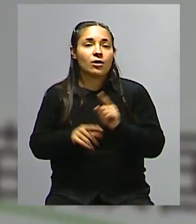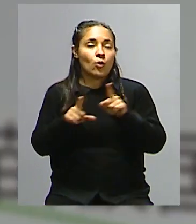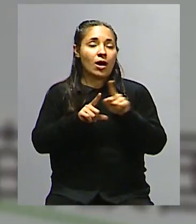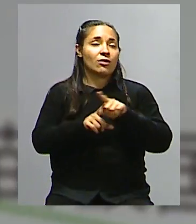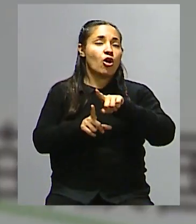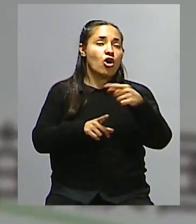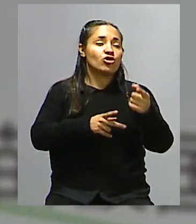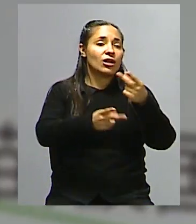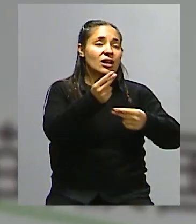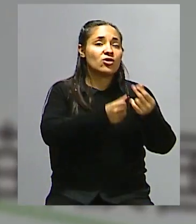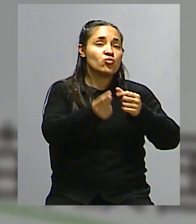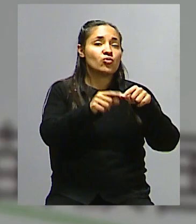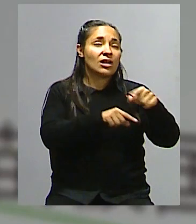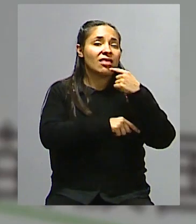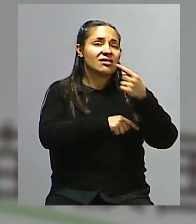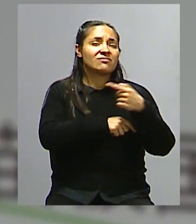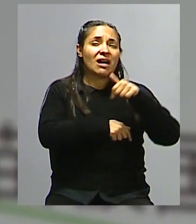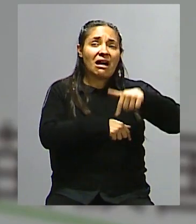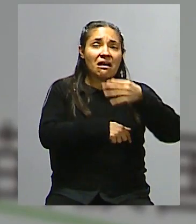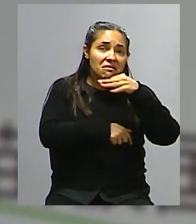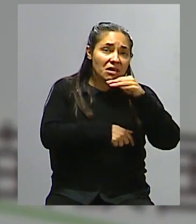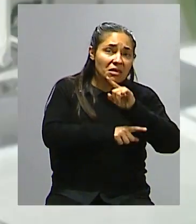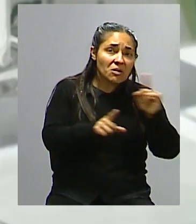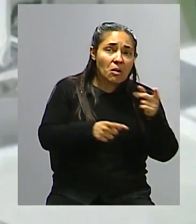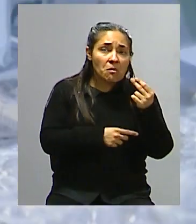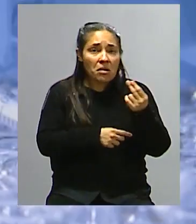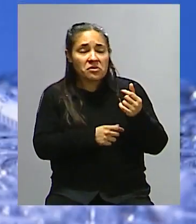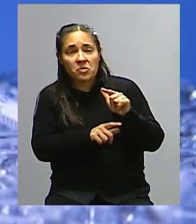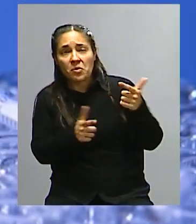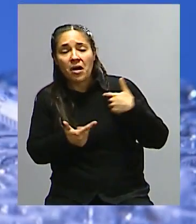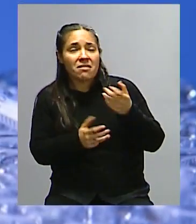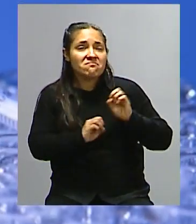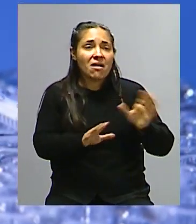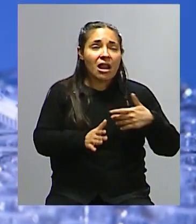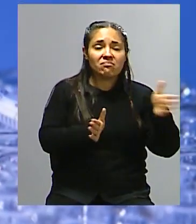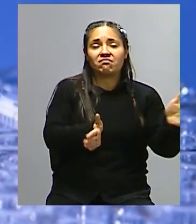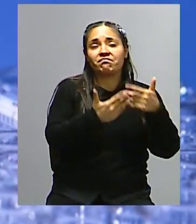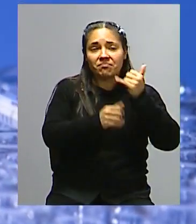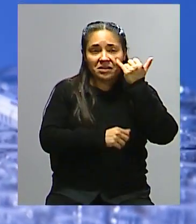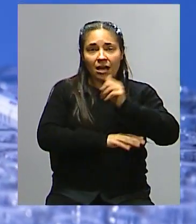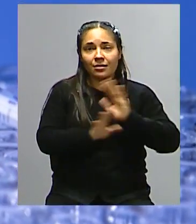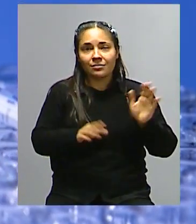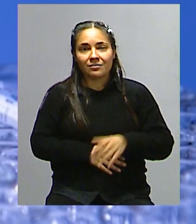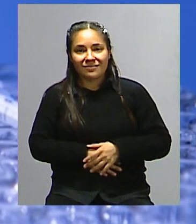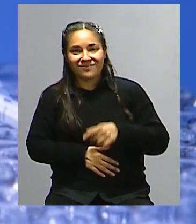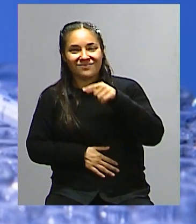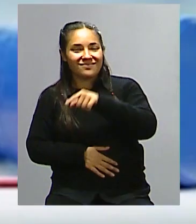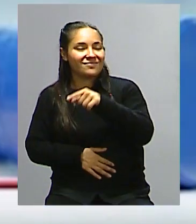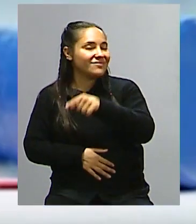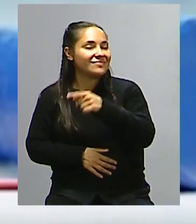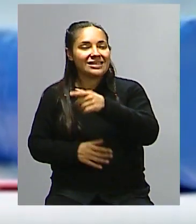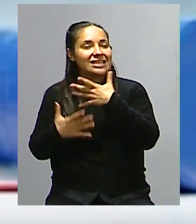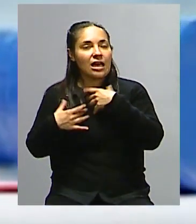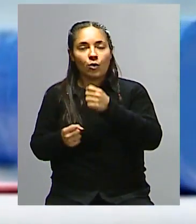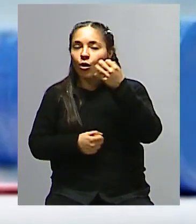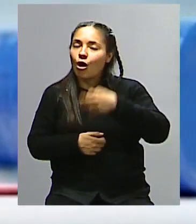dicen bueno, no vendo porque no tengo precio, acá no podemos decir no tengas un infarto porque en esto hay que seguir prestando, que